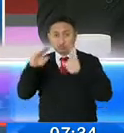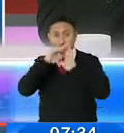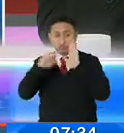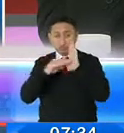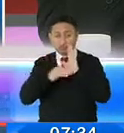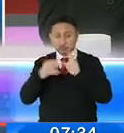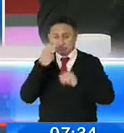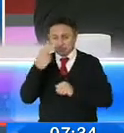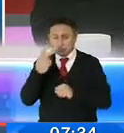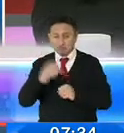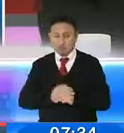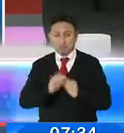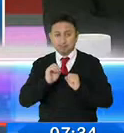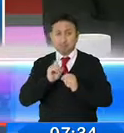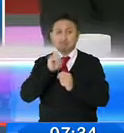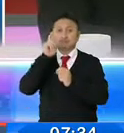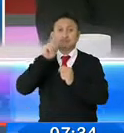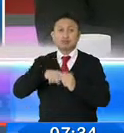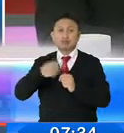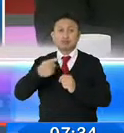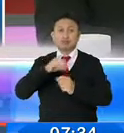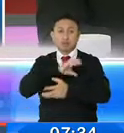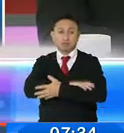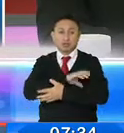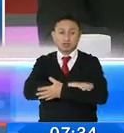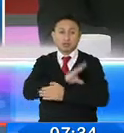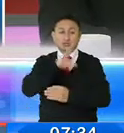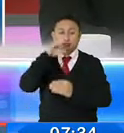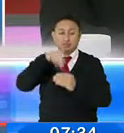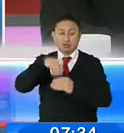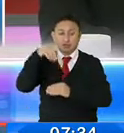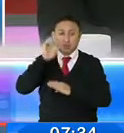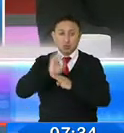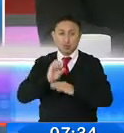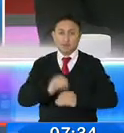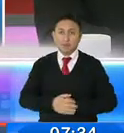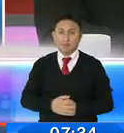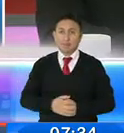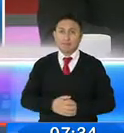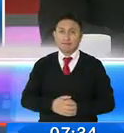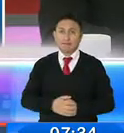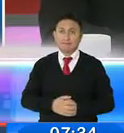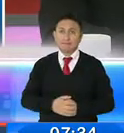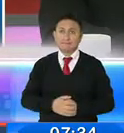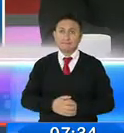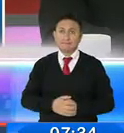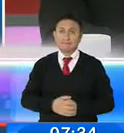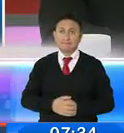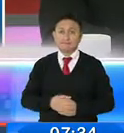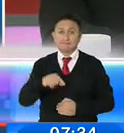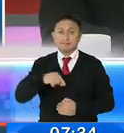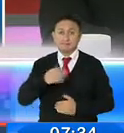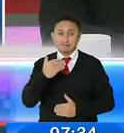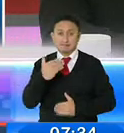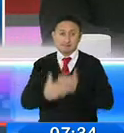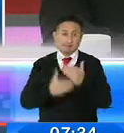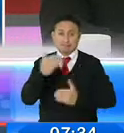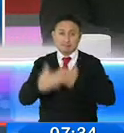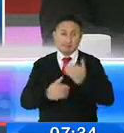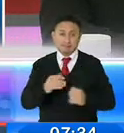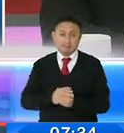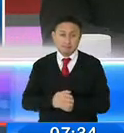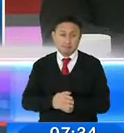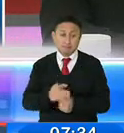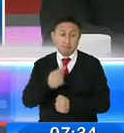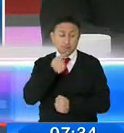a qué me refiero, las inscripciones de las plataformas dentro de nuestras bases y con ello seguir avanzando. Básicamente,